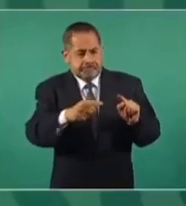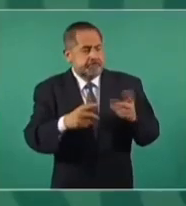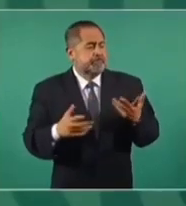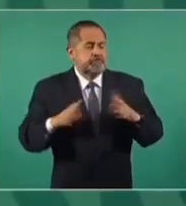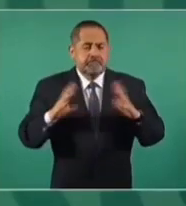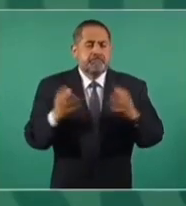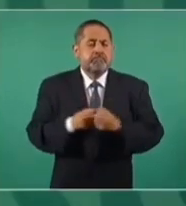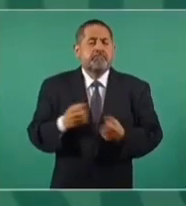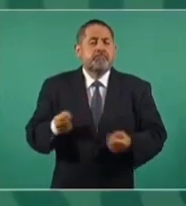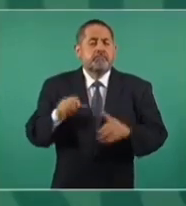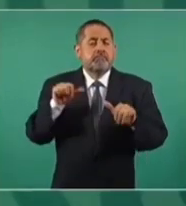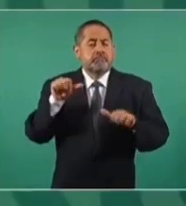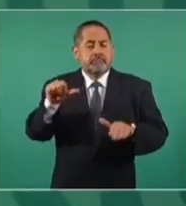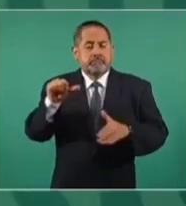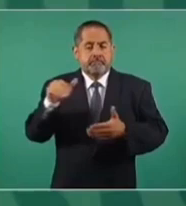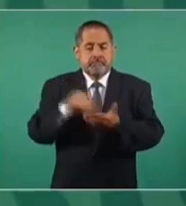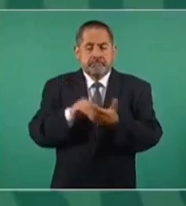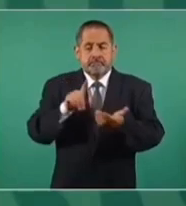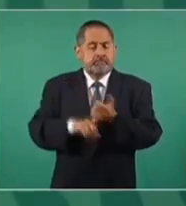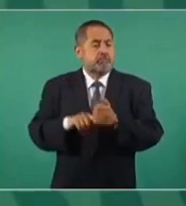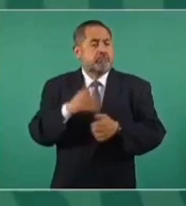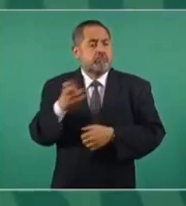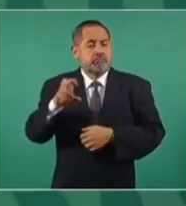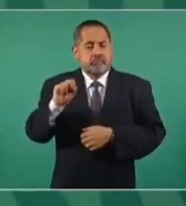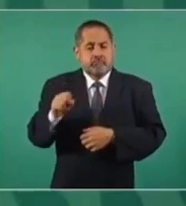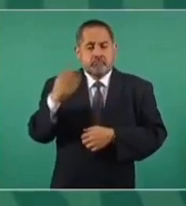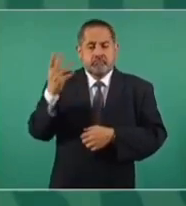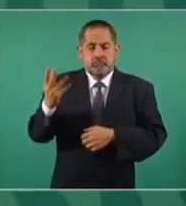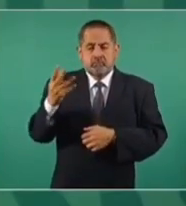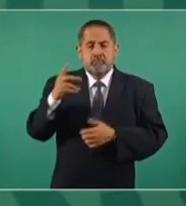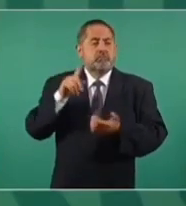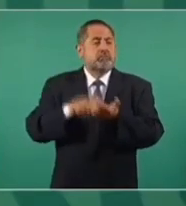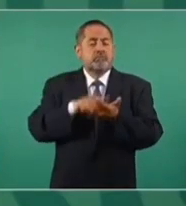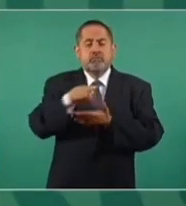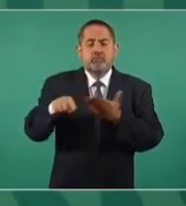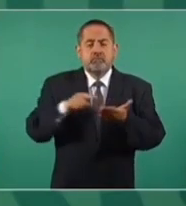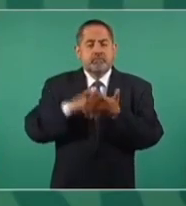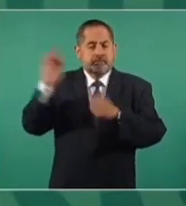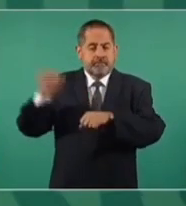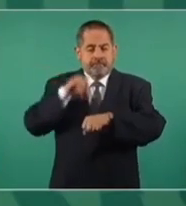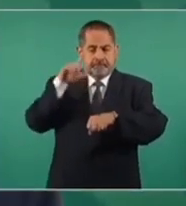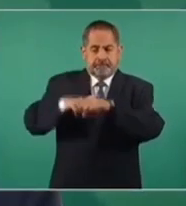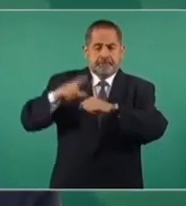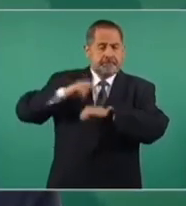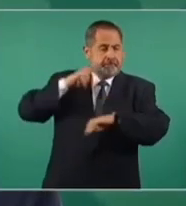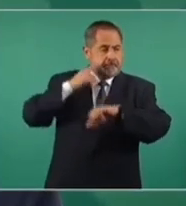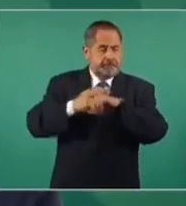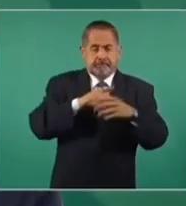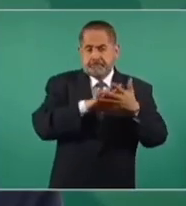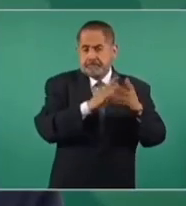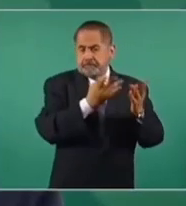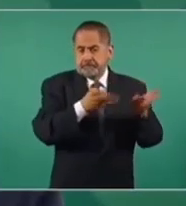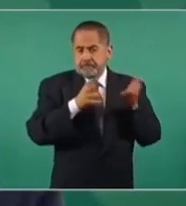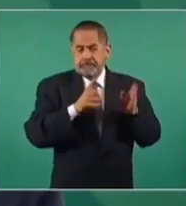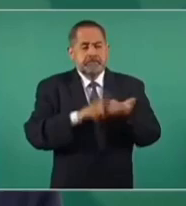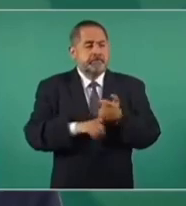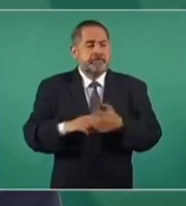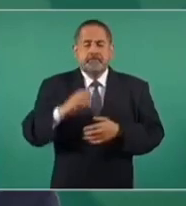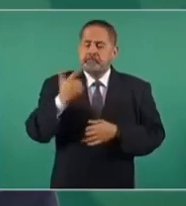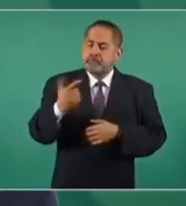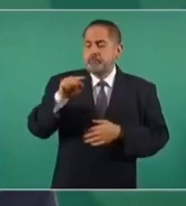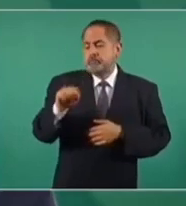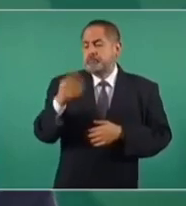de los cuales 16.464 se ubican en centros federales, es decir, alrededor del 7